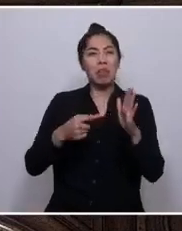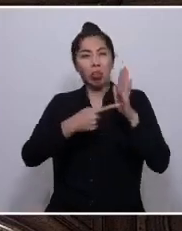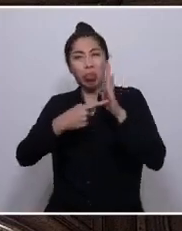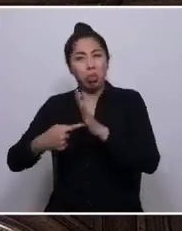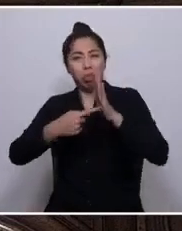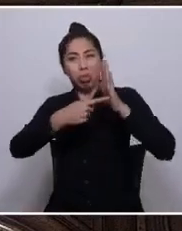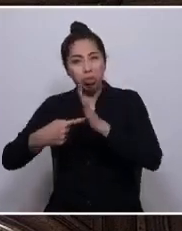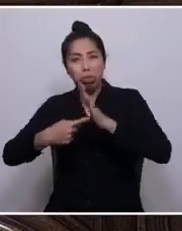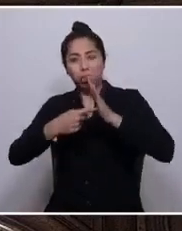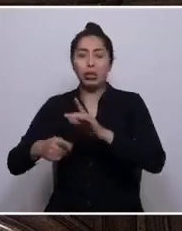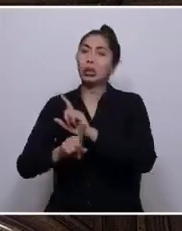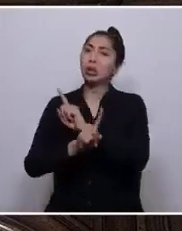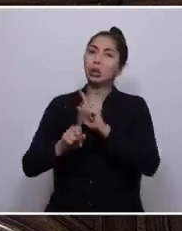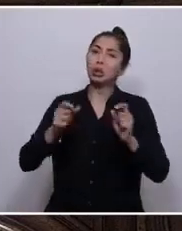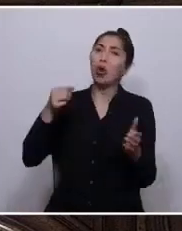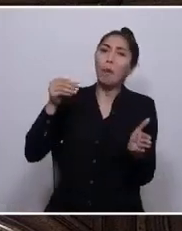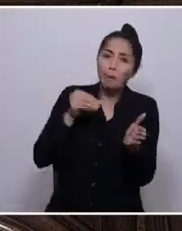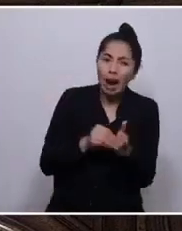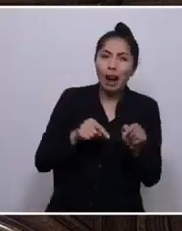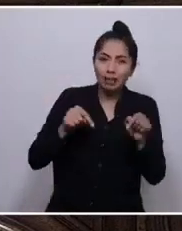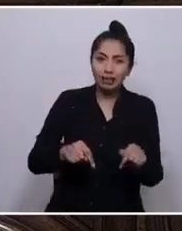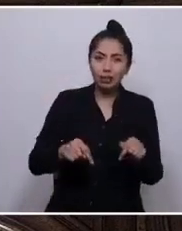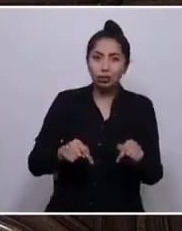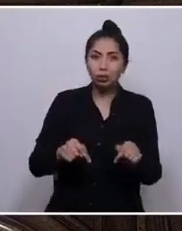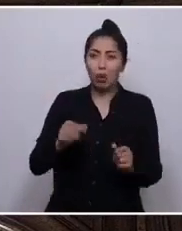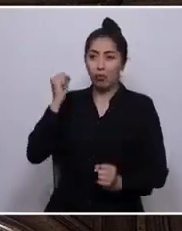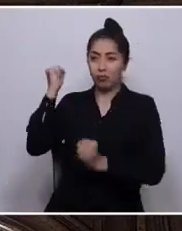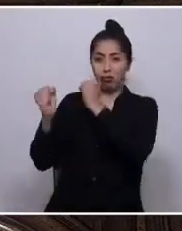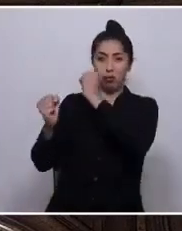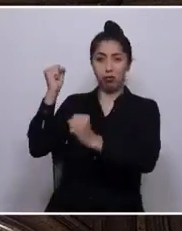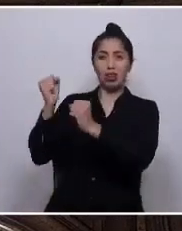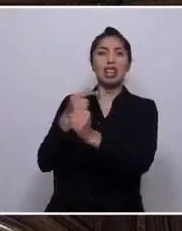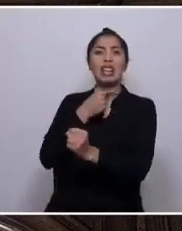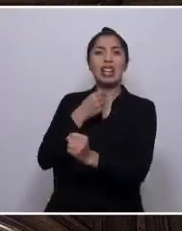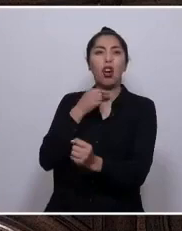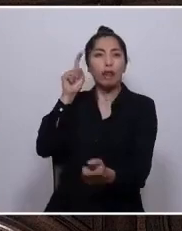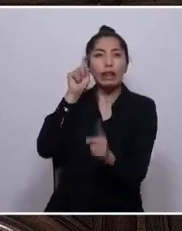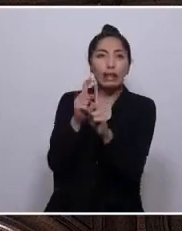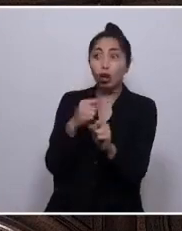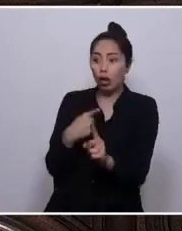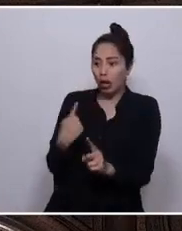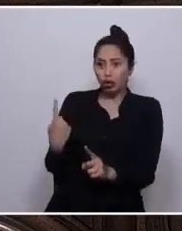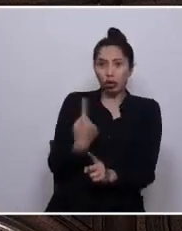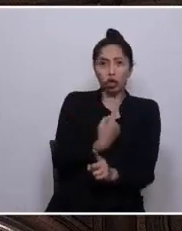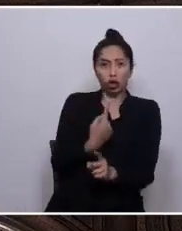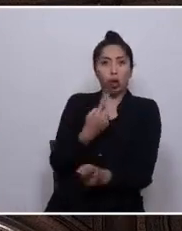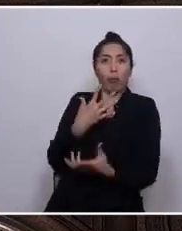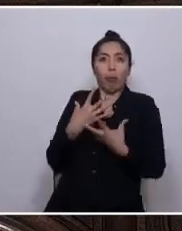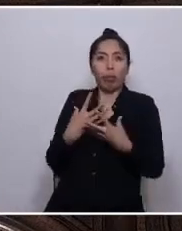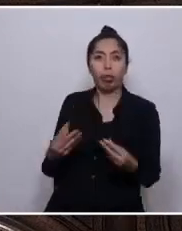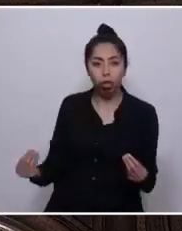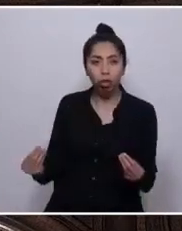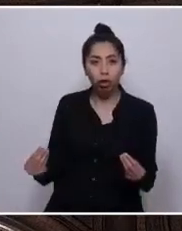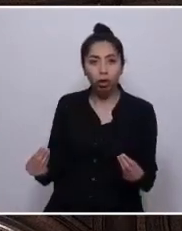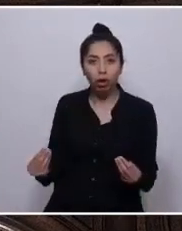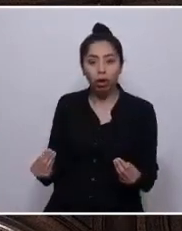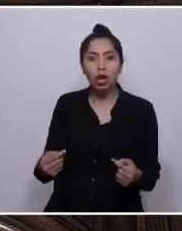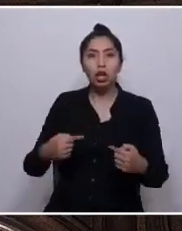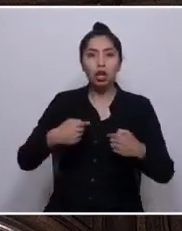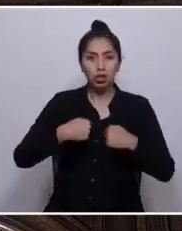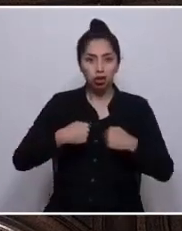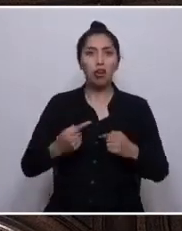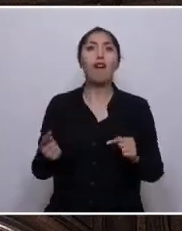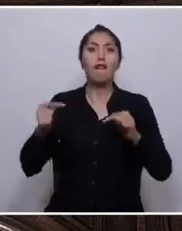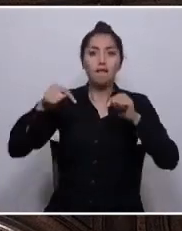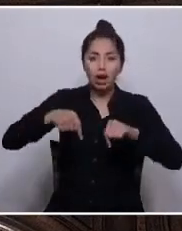promueve estos crímenes que al final del día buscan nuestra desaparición. Vengo por principios que proscriban la violencia